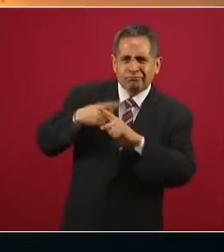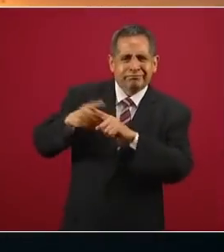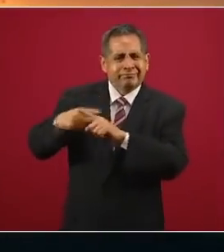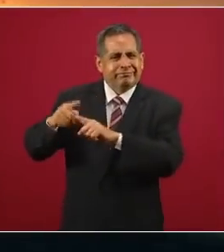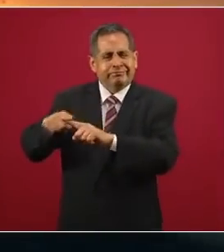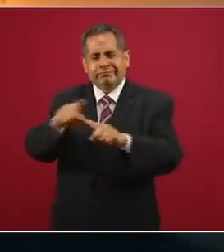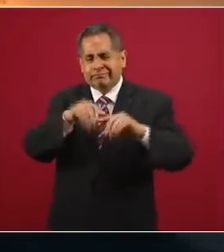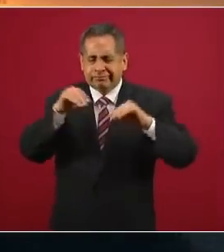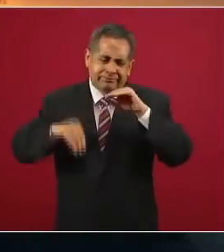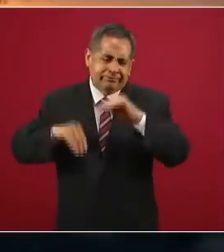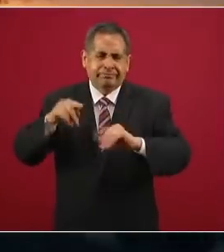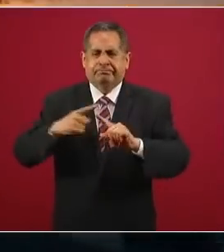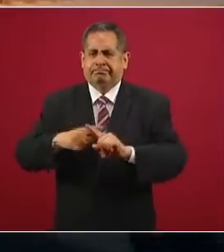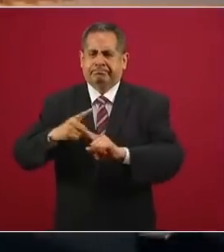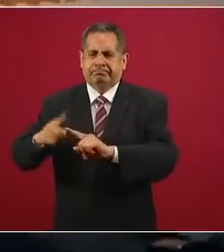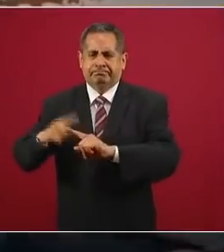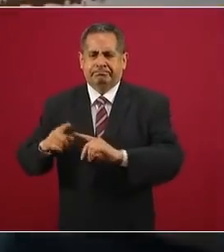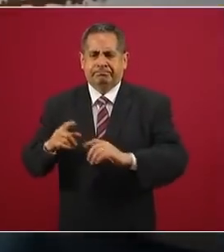otros.